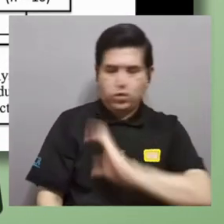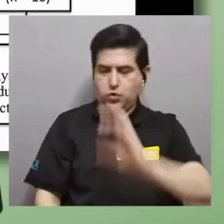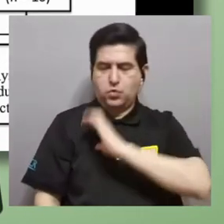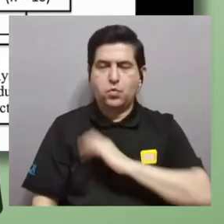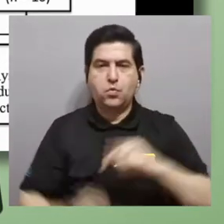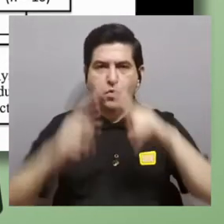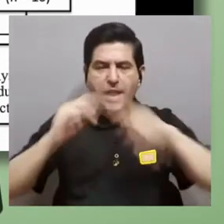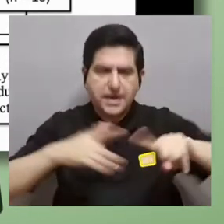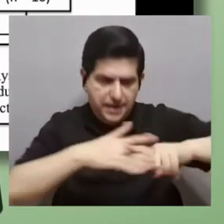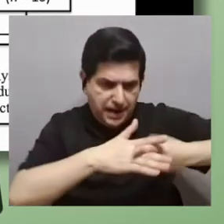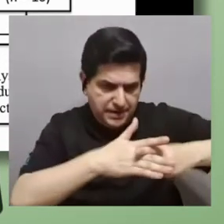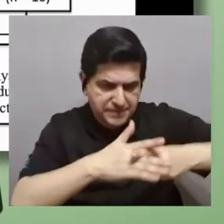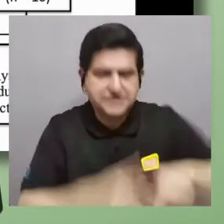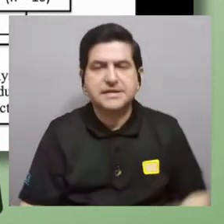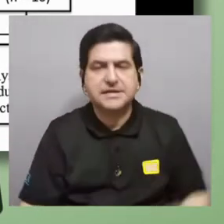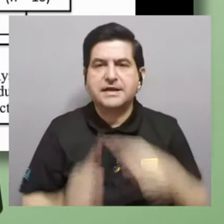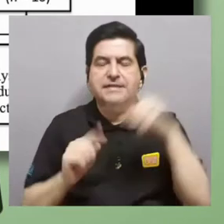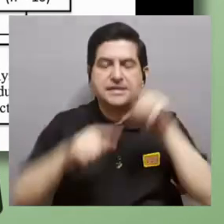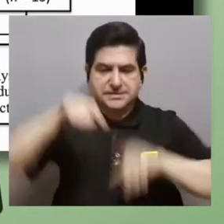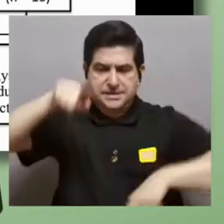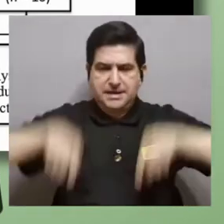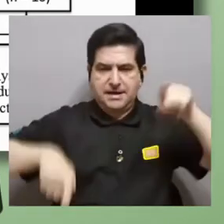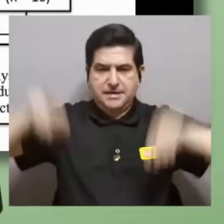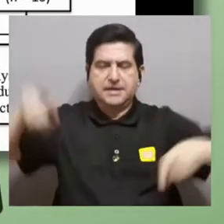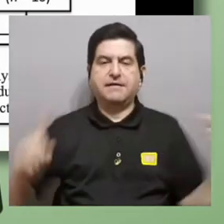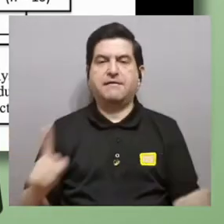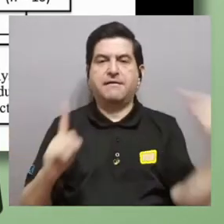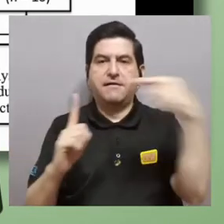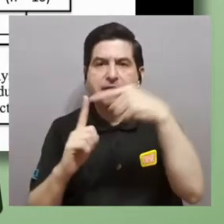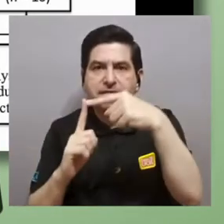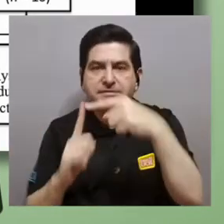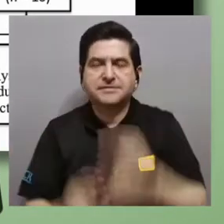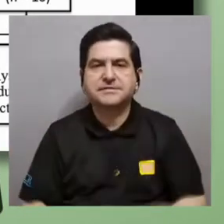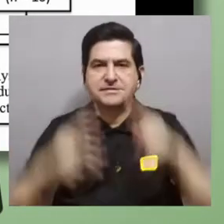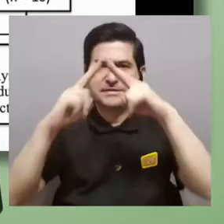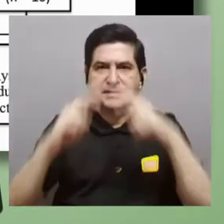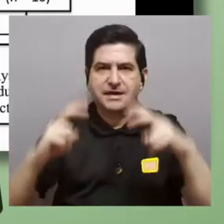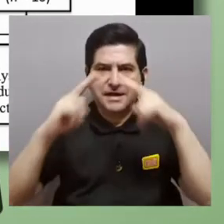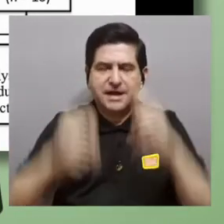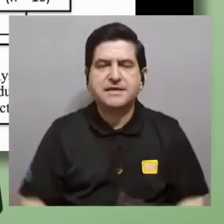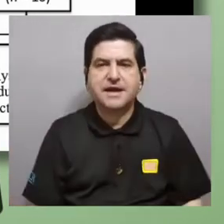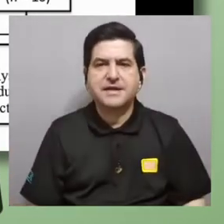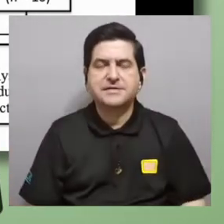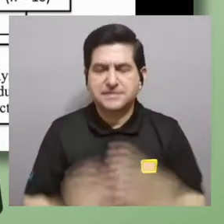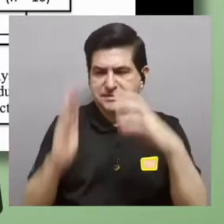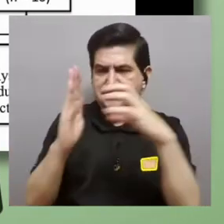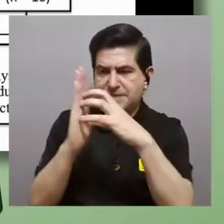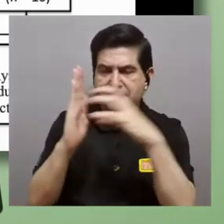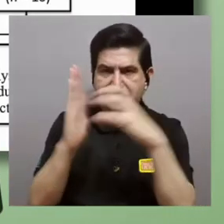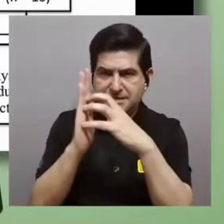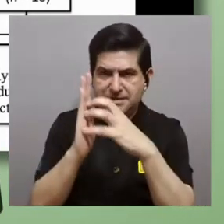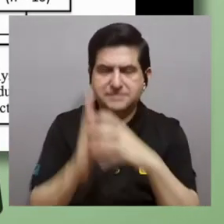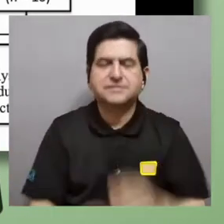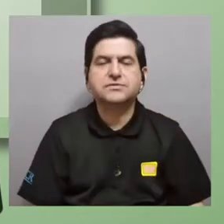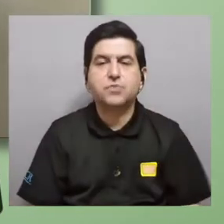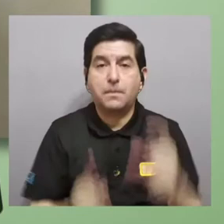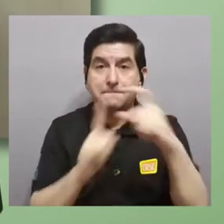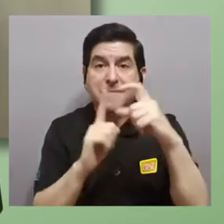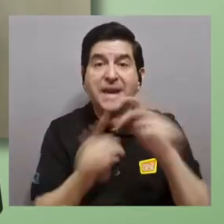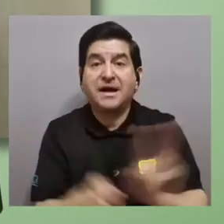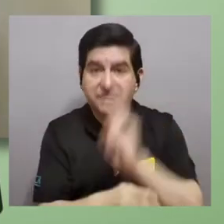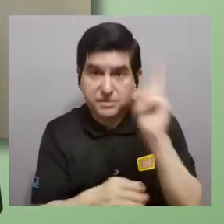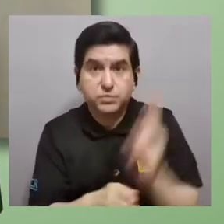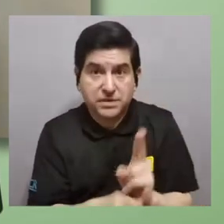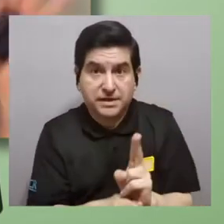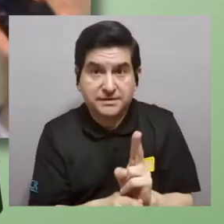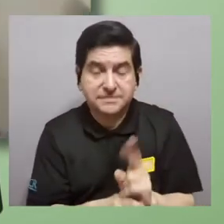analizamos con nuestras herramientas que van desde la estadística hasta el análisis textual análisis de las palabras